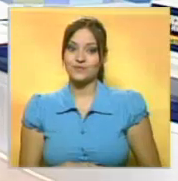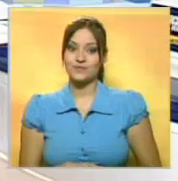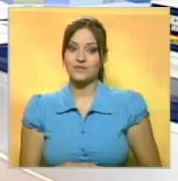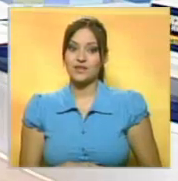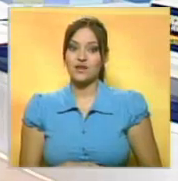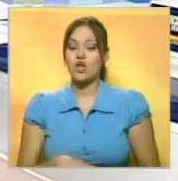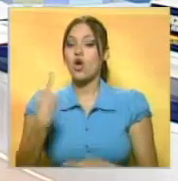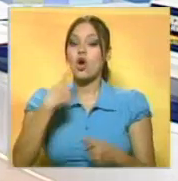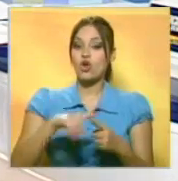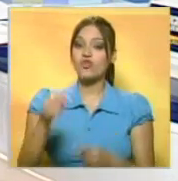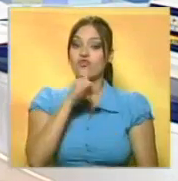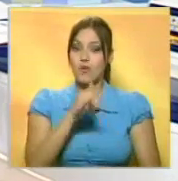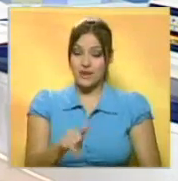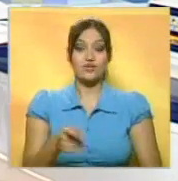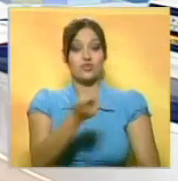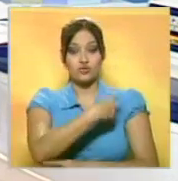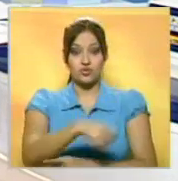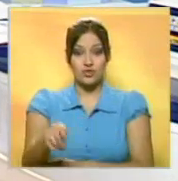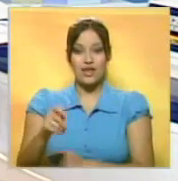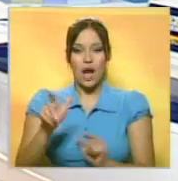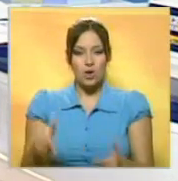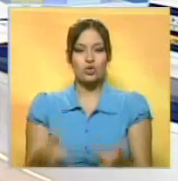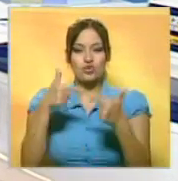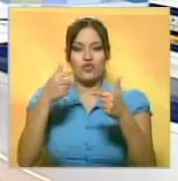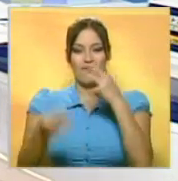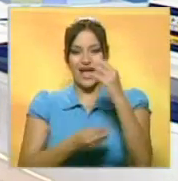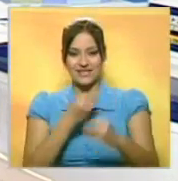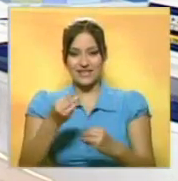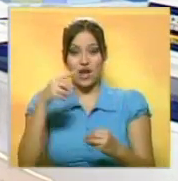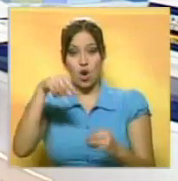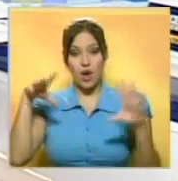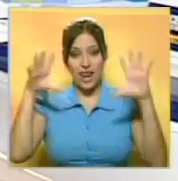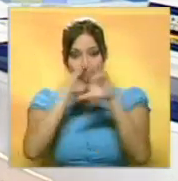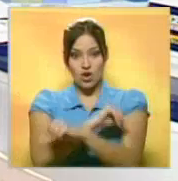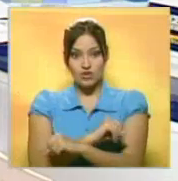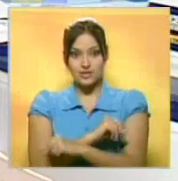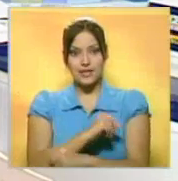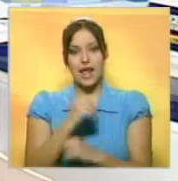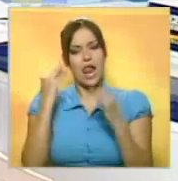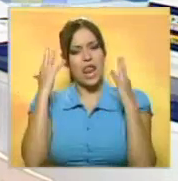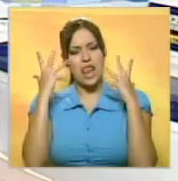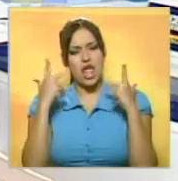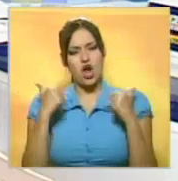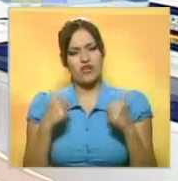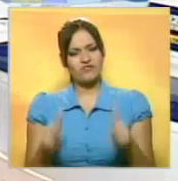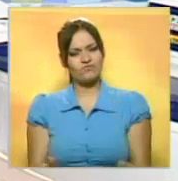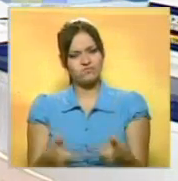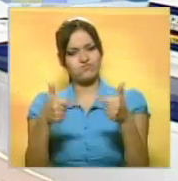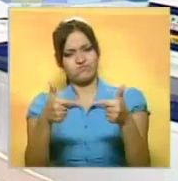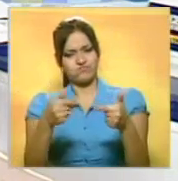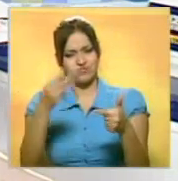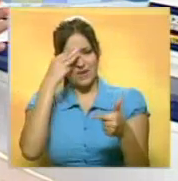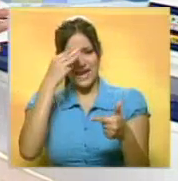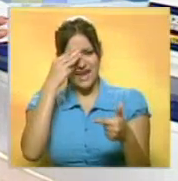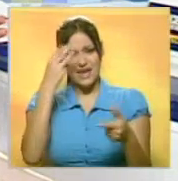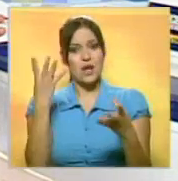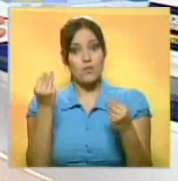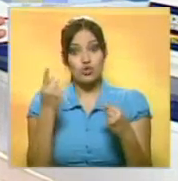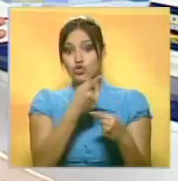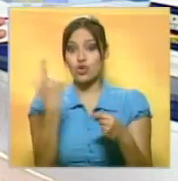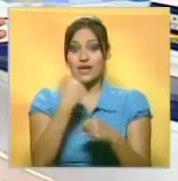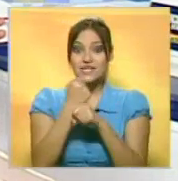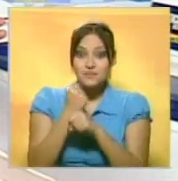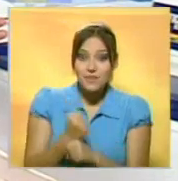Y en más de la pelota criolla, a propósito del gran duelo que se llevará a cabo esta noche entre los eternos rivales, son muchas las